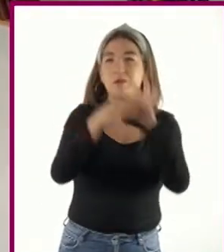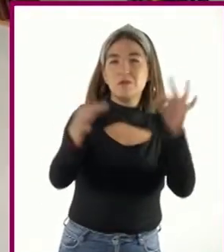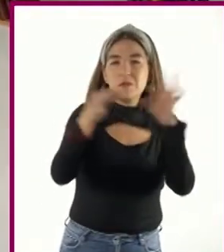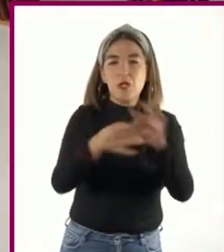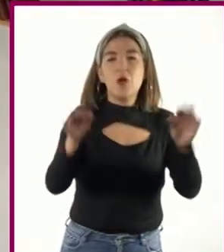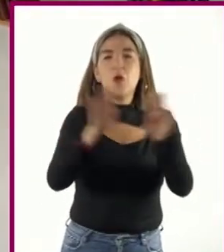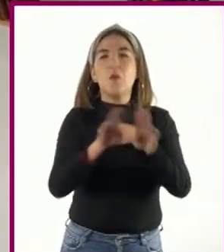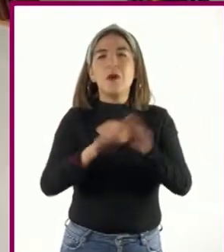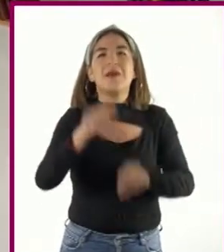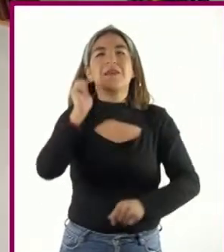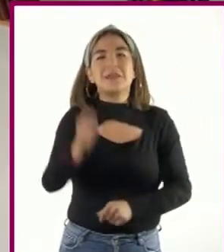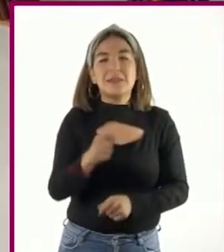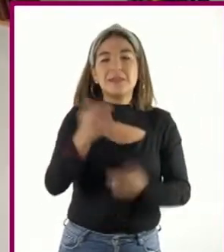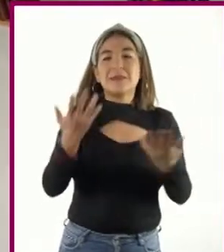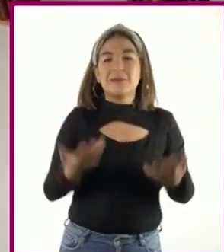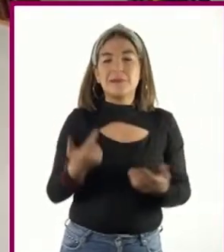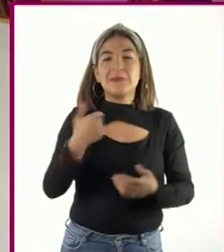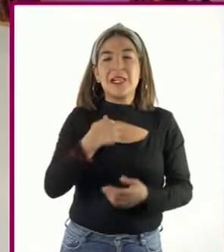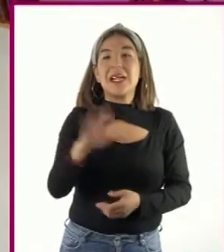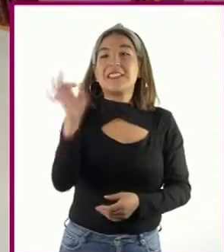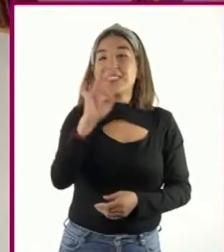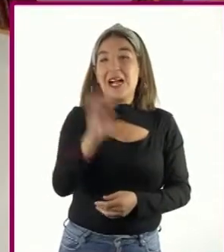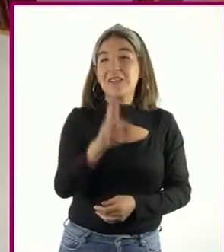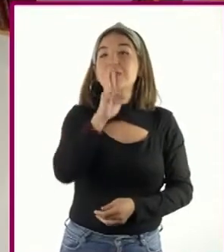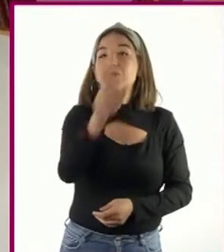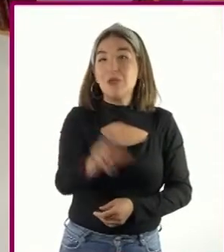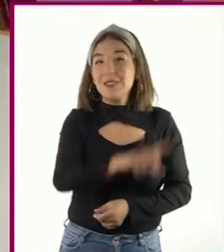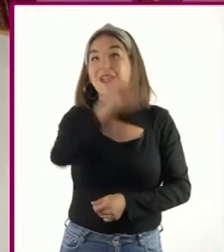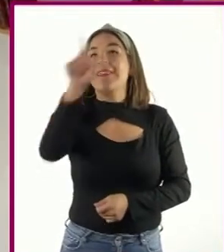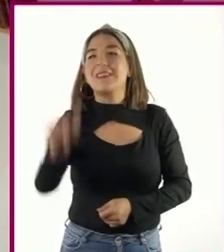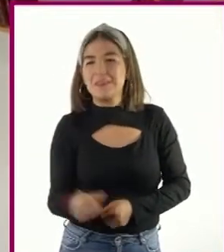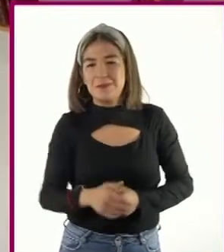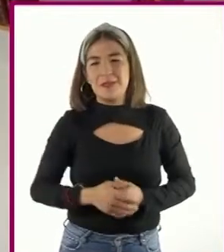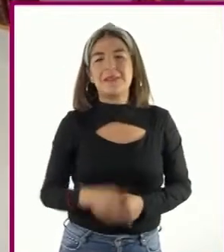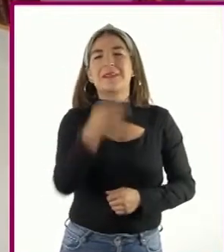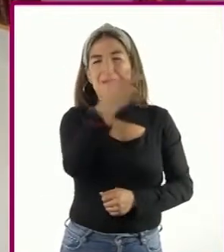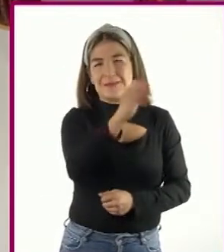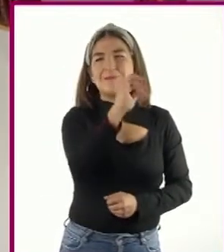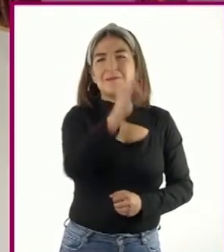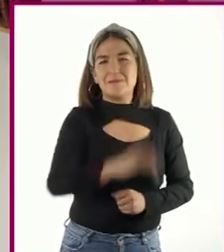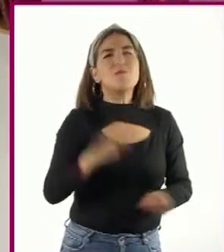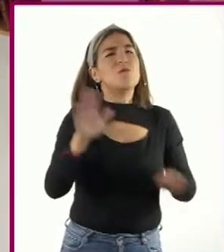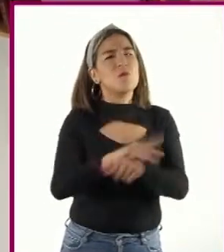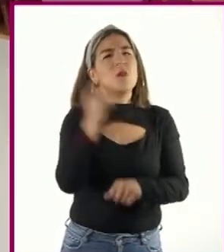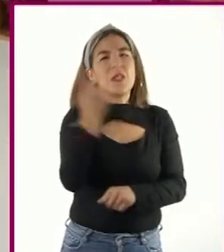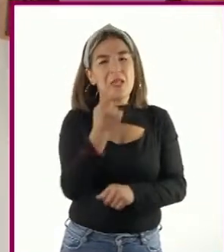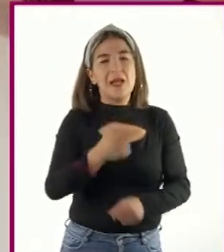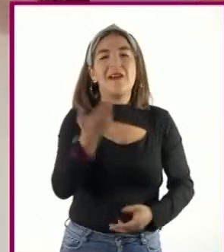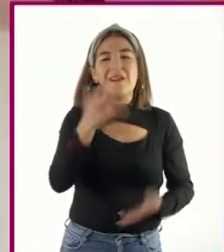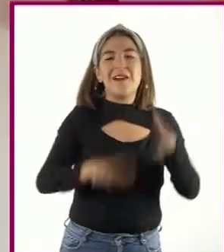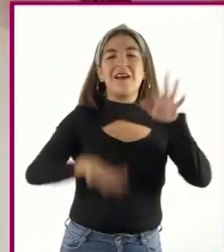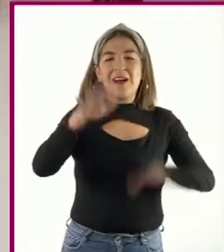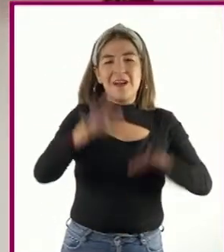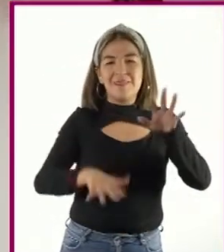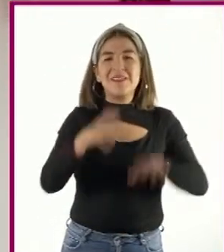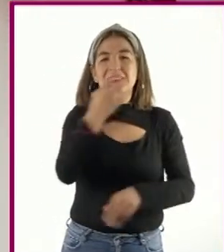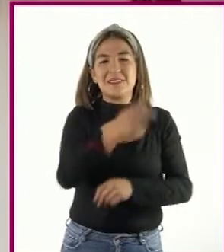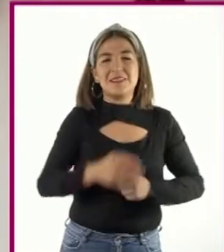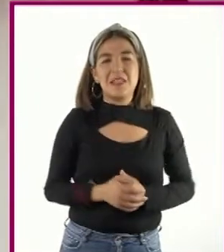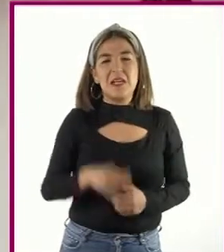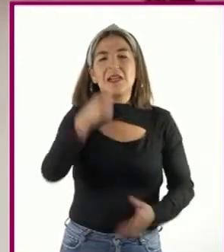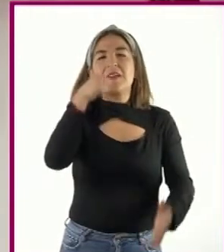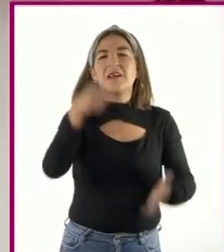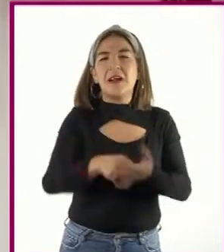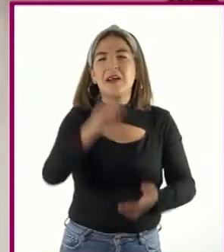incitando a una posible respuesta posterior. Sí. Esto se debe a que en muchas ocasiones las